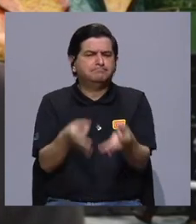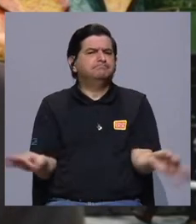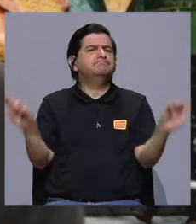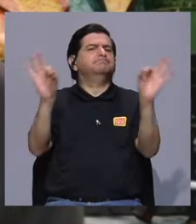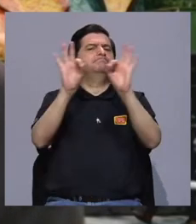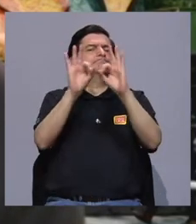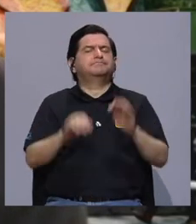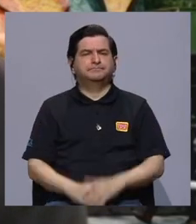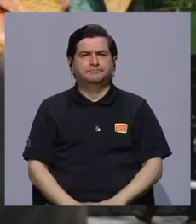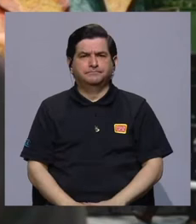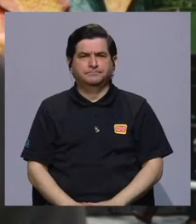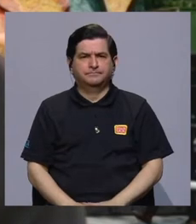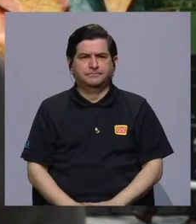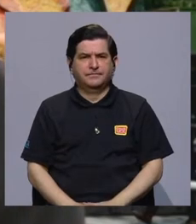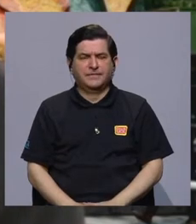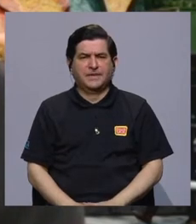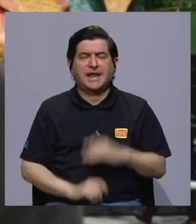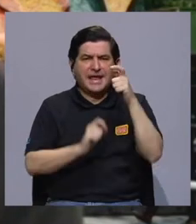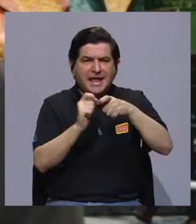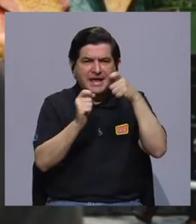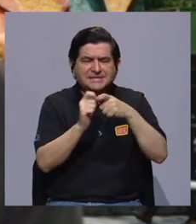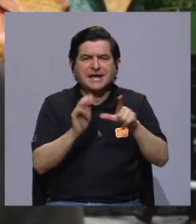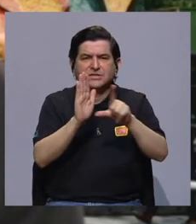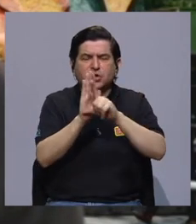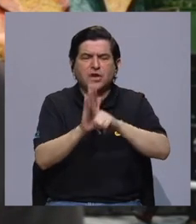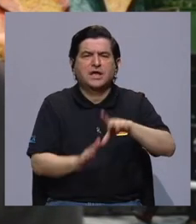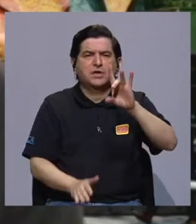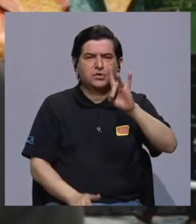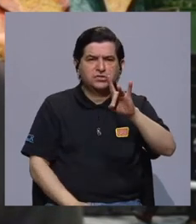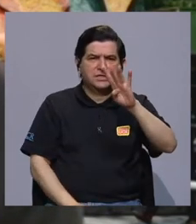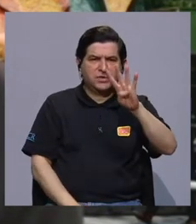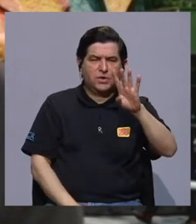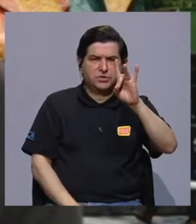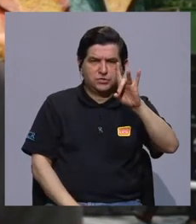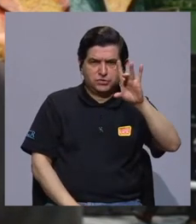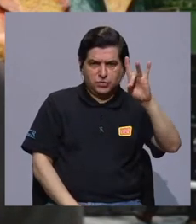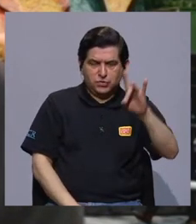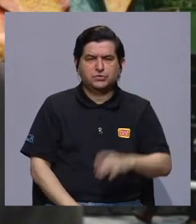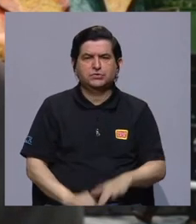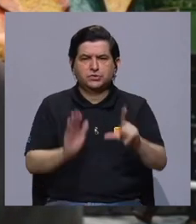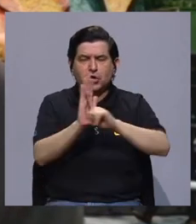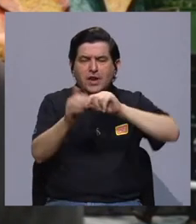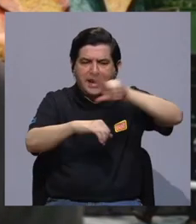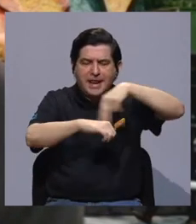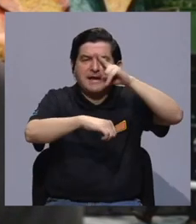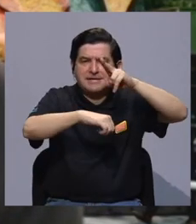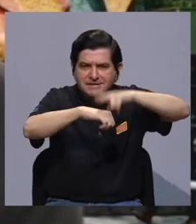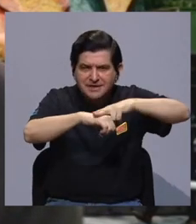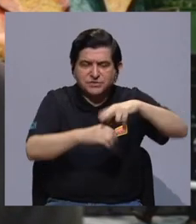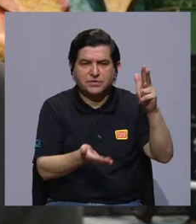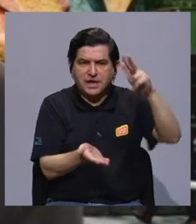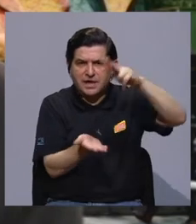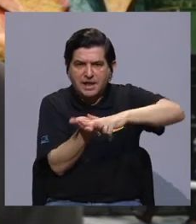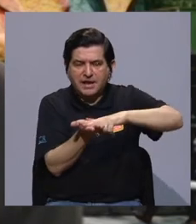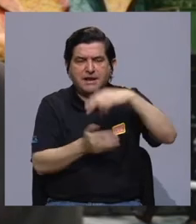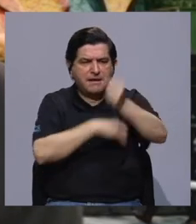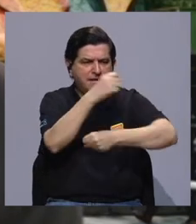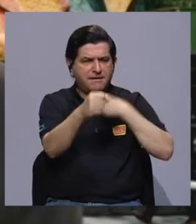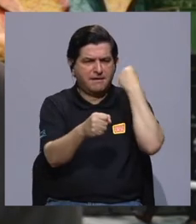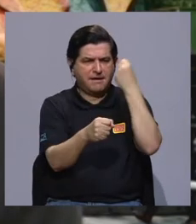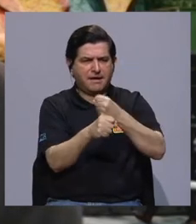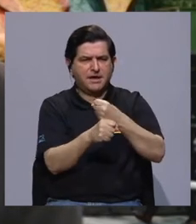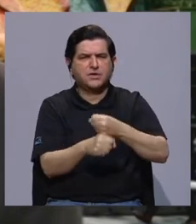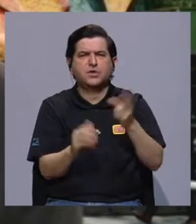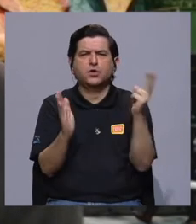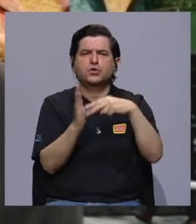significativo. En el marco específico, la ley 84-88 es una ley nacional aprobada en el